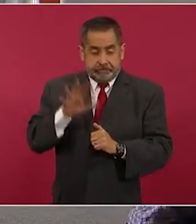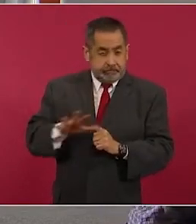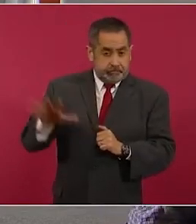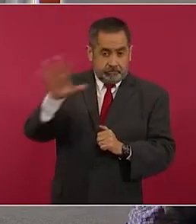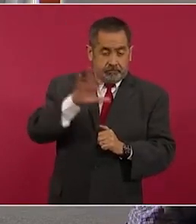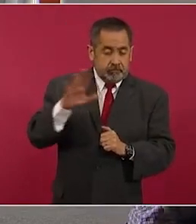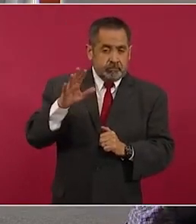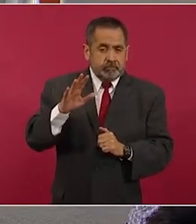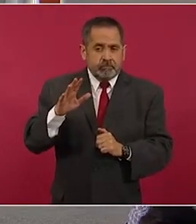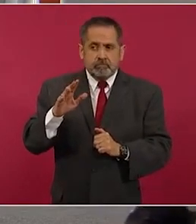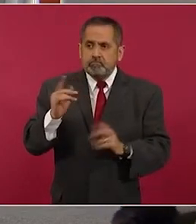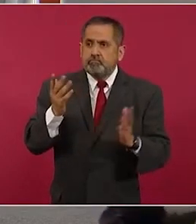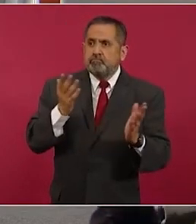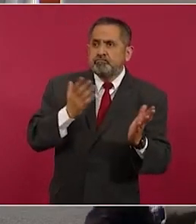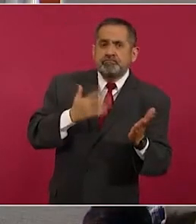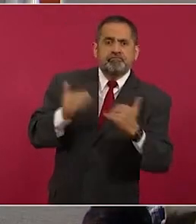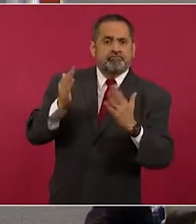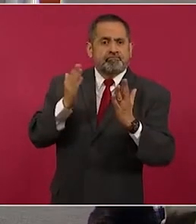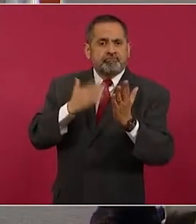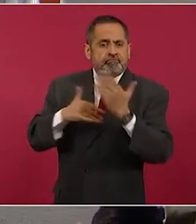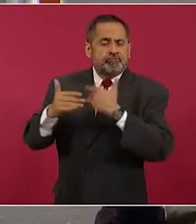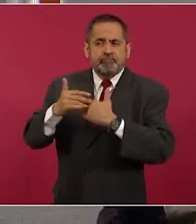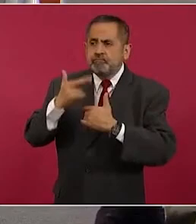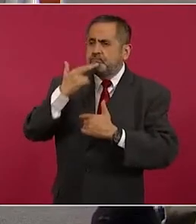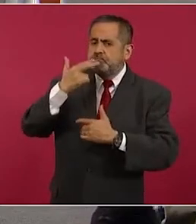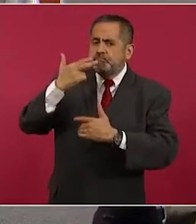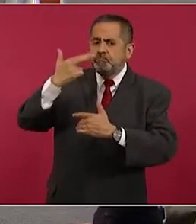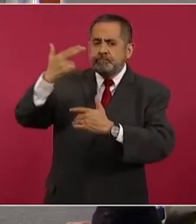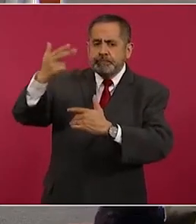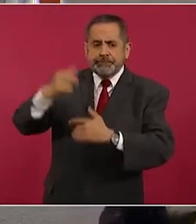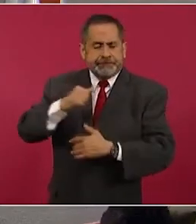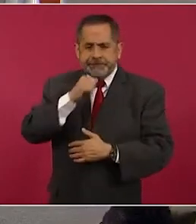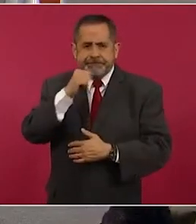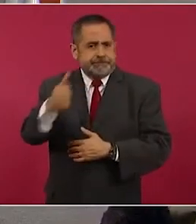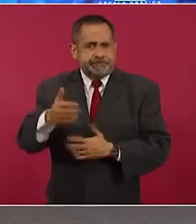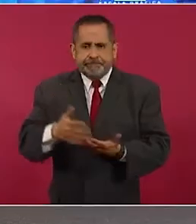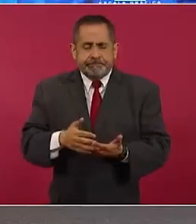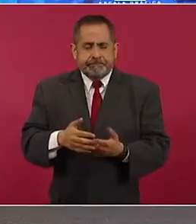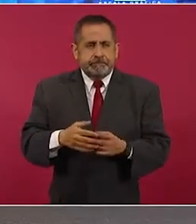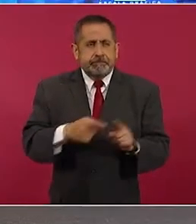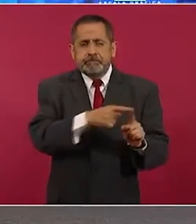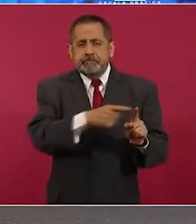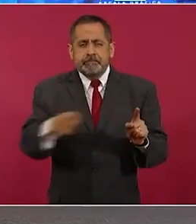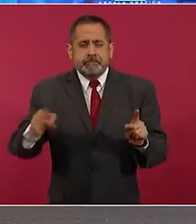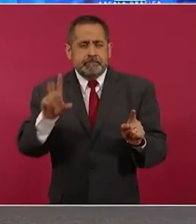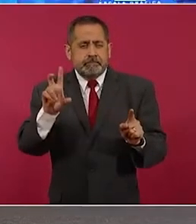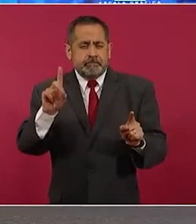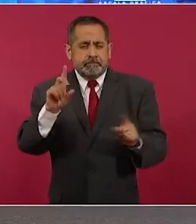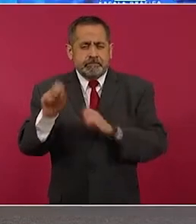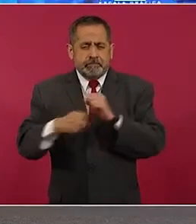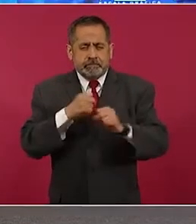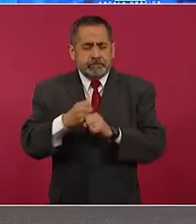no tuvo crecimiento en más de 30 años,